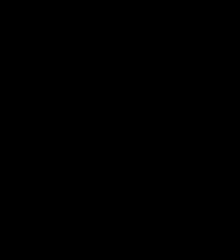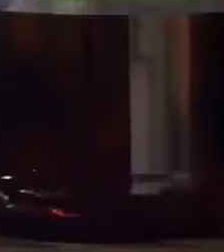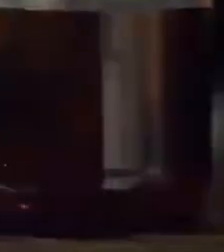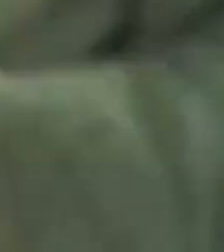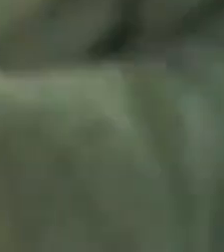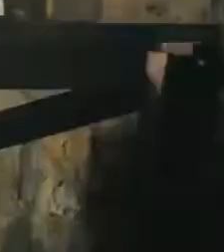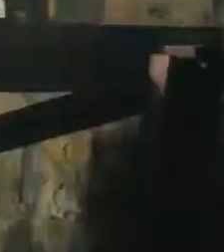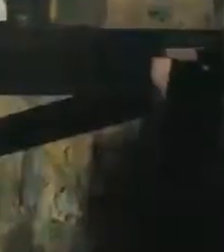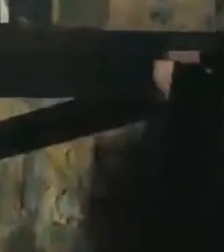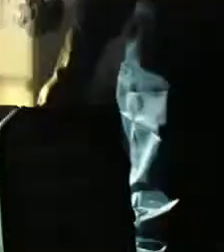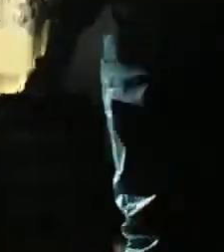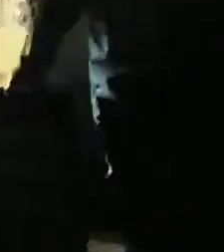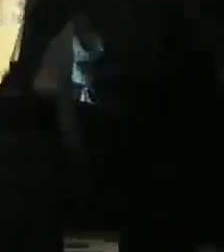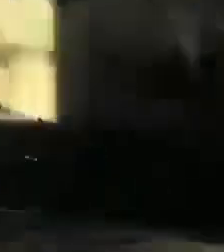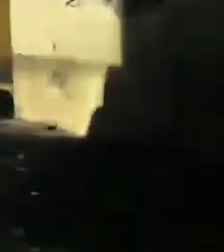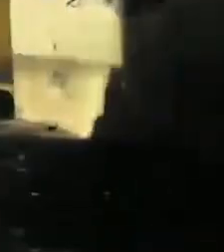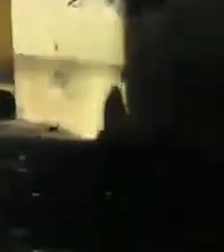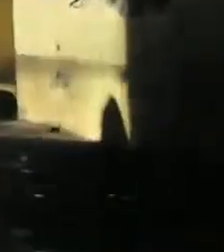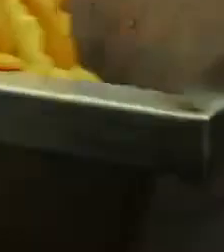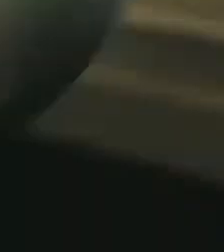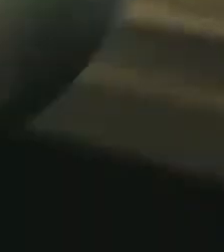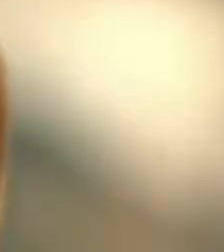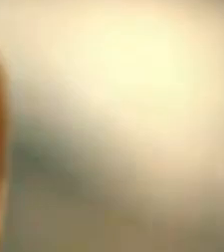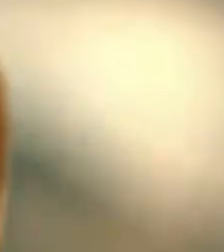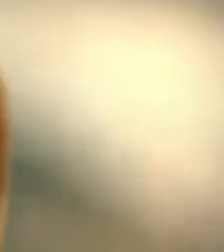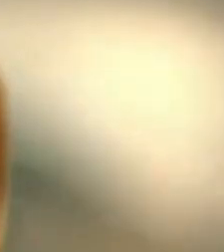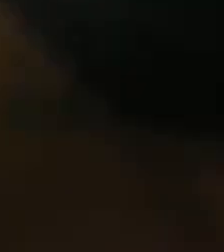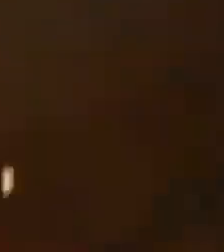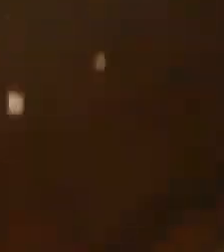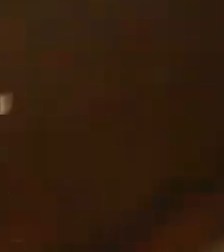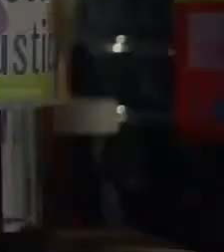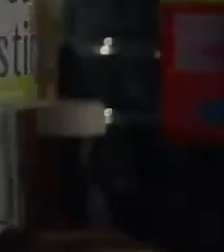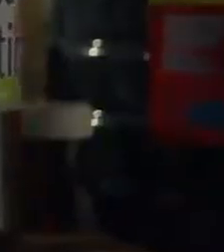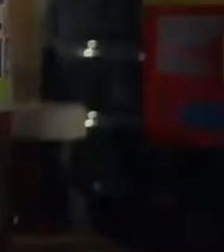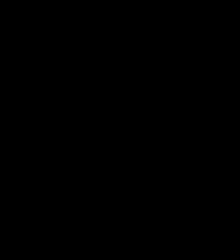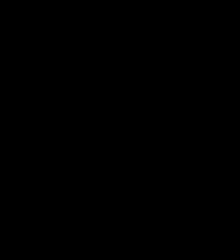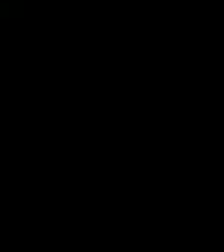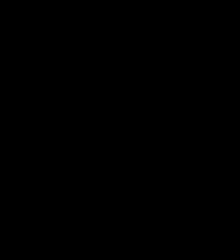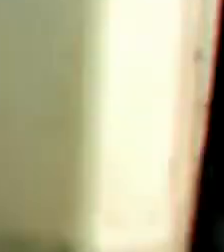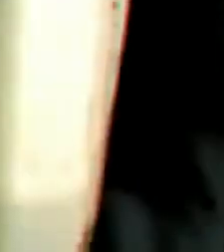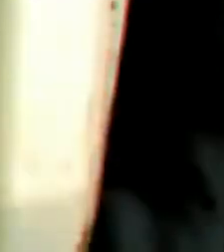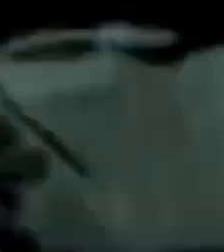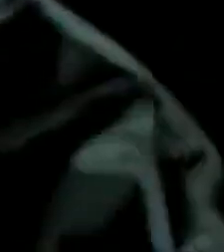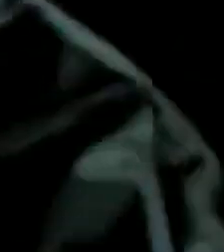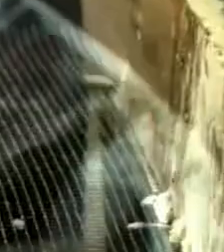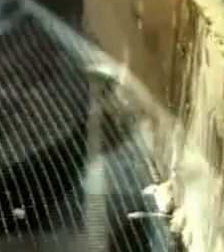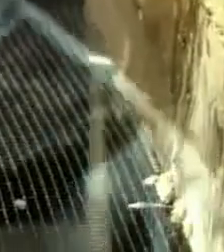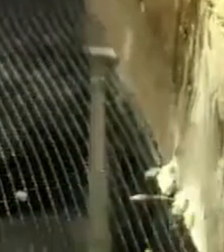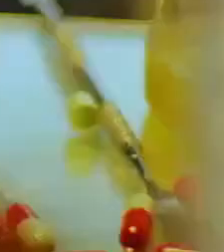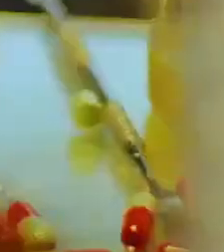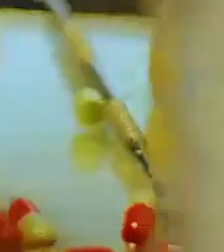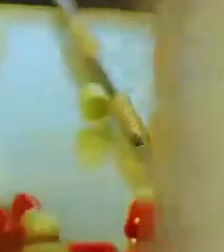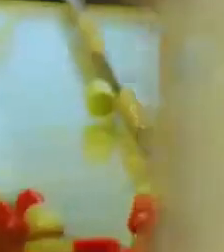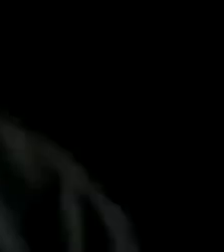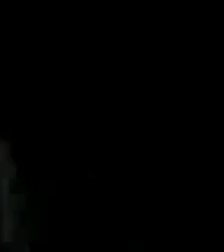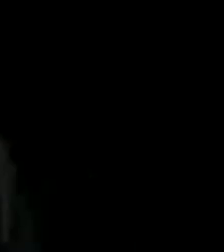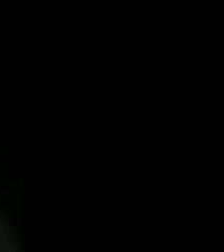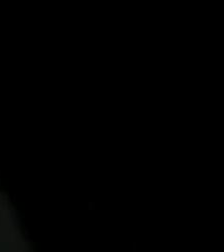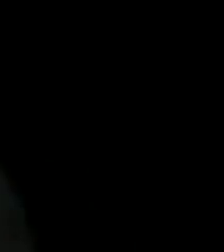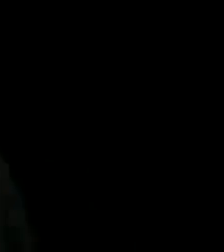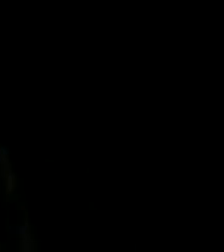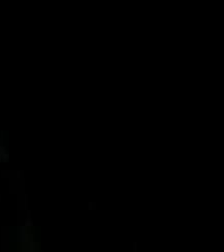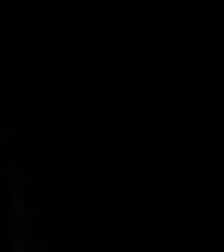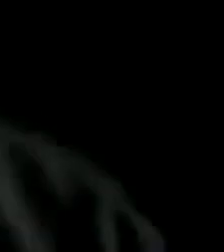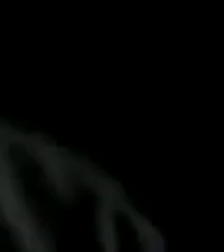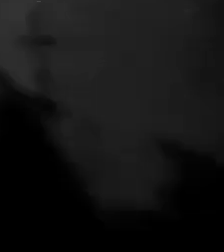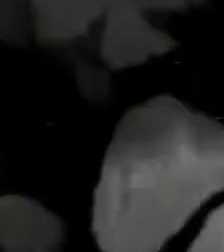acetona sosa cáustica no importa qué droga química te metas todas están hechas con veneno y de todas formas